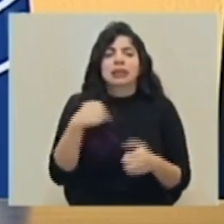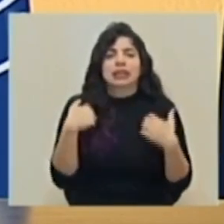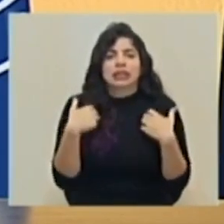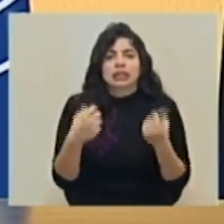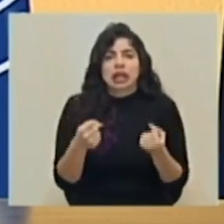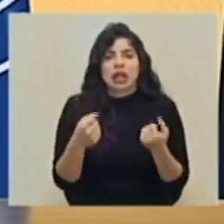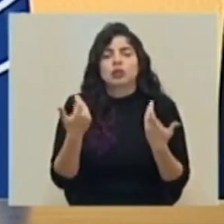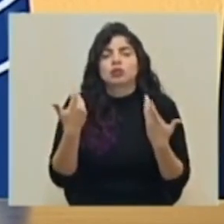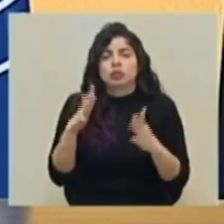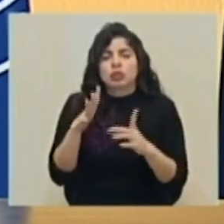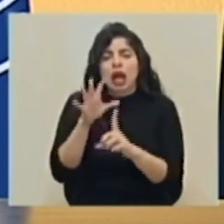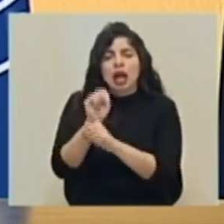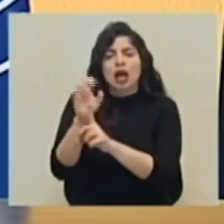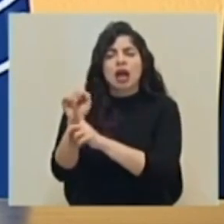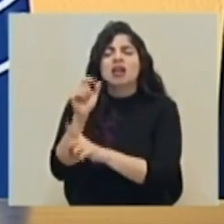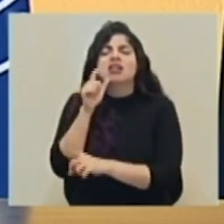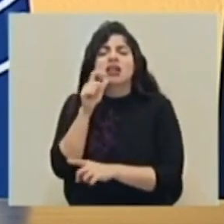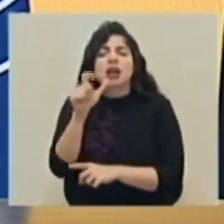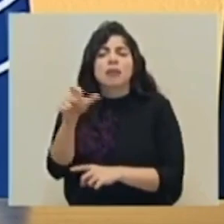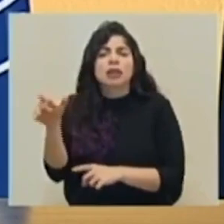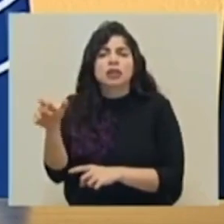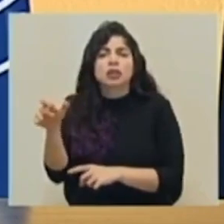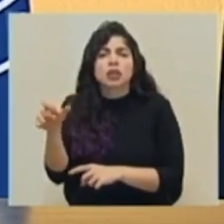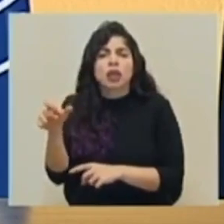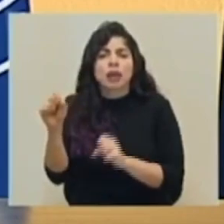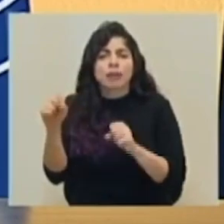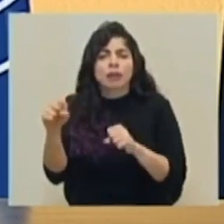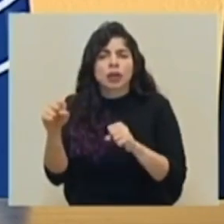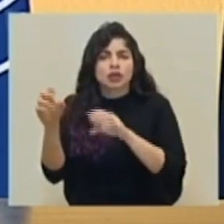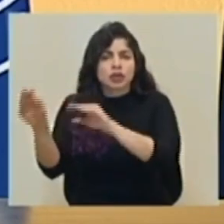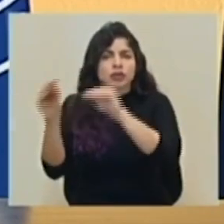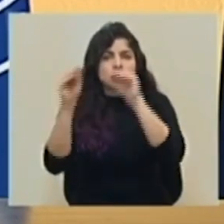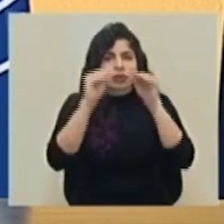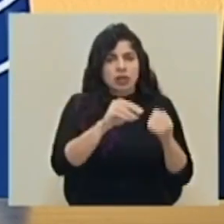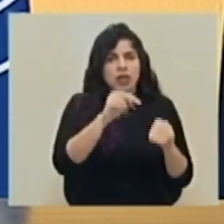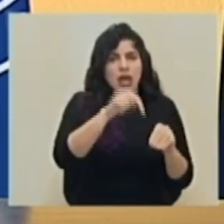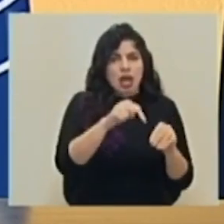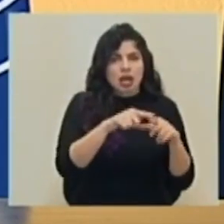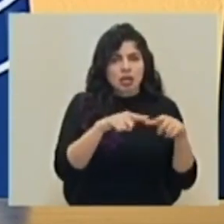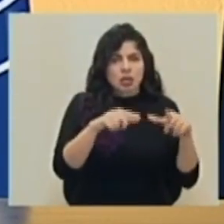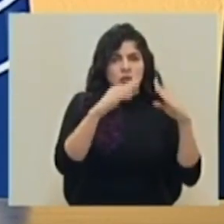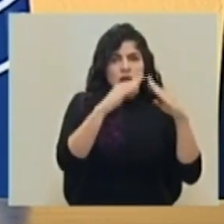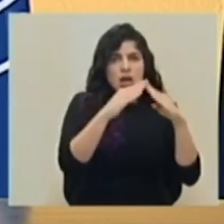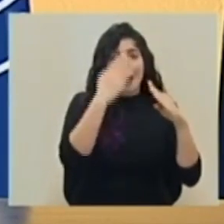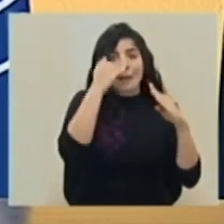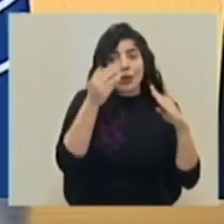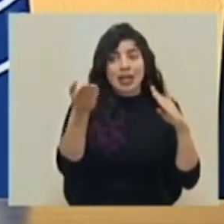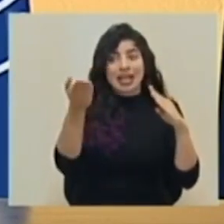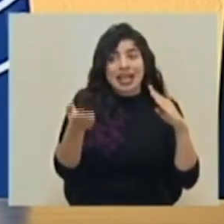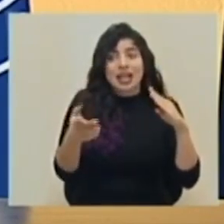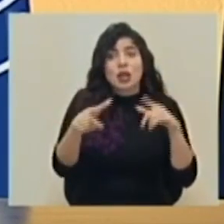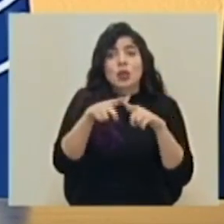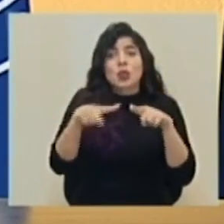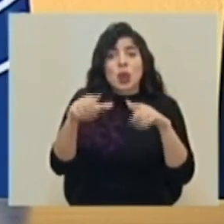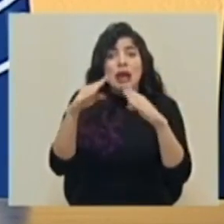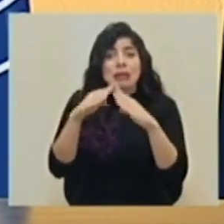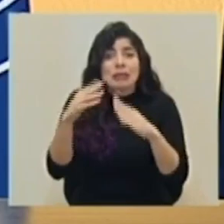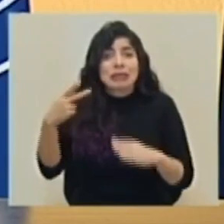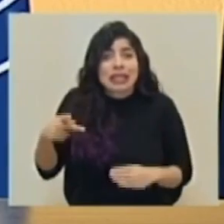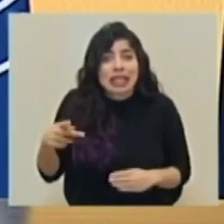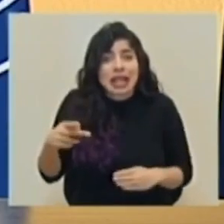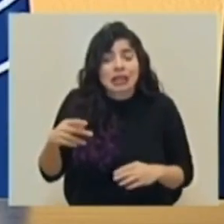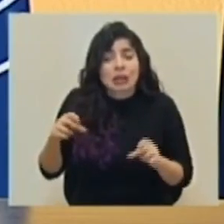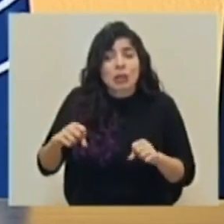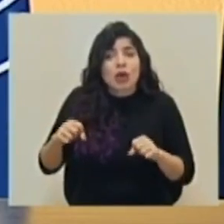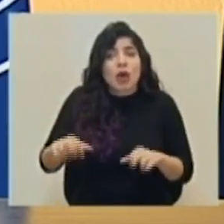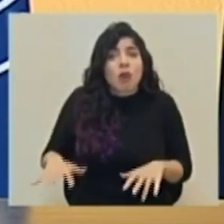identificada, las personas que eventualmente tendríamos que mover a este albergue, porque se encuentran en una zona de riesgo por inundación